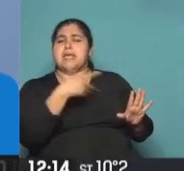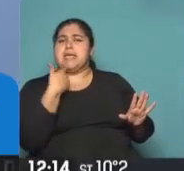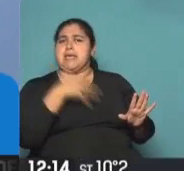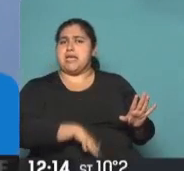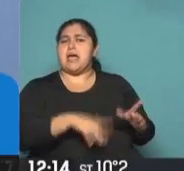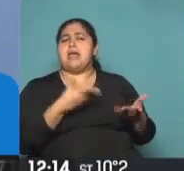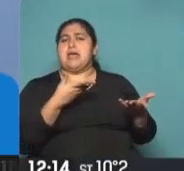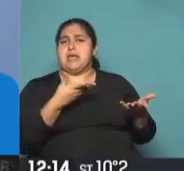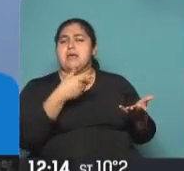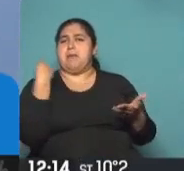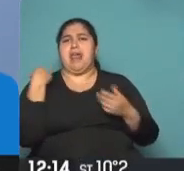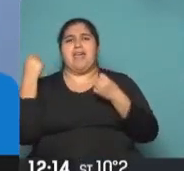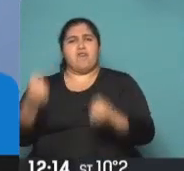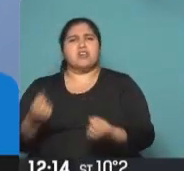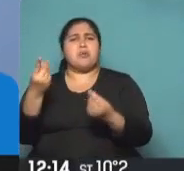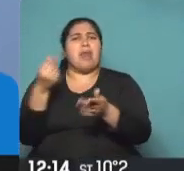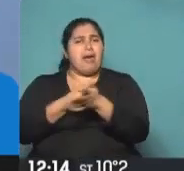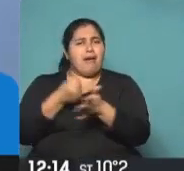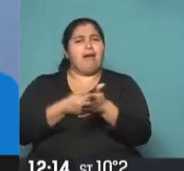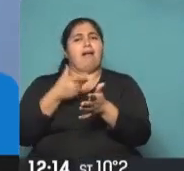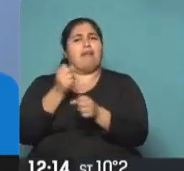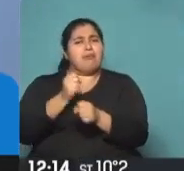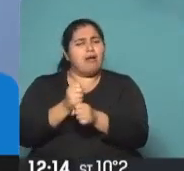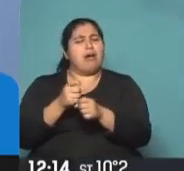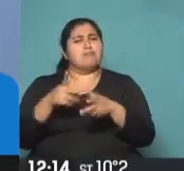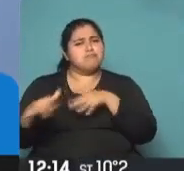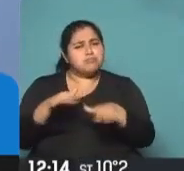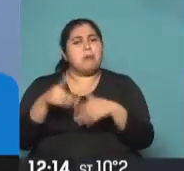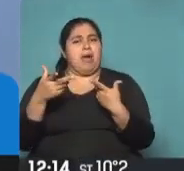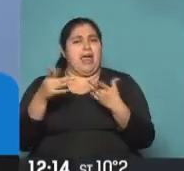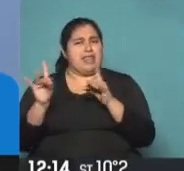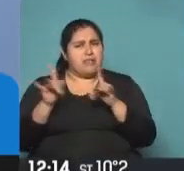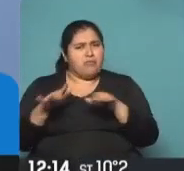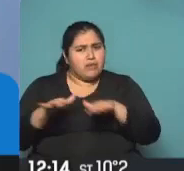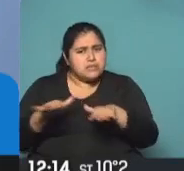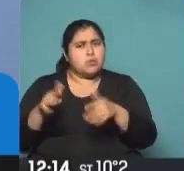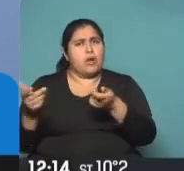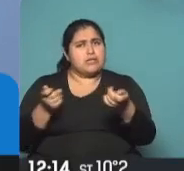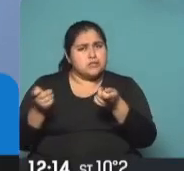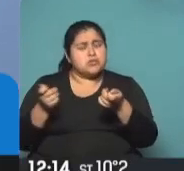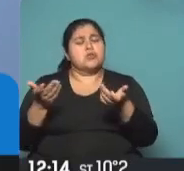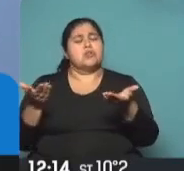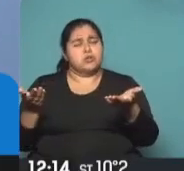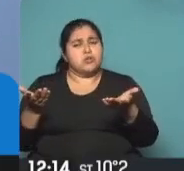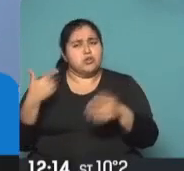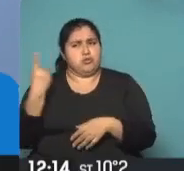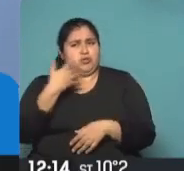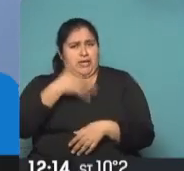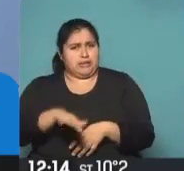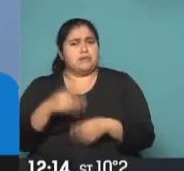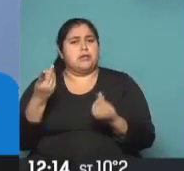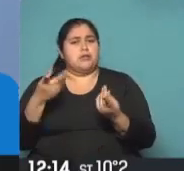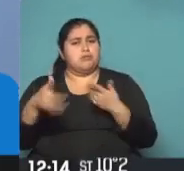esfuerzo a todos los argentinos para paliar la dificultad de la situación y también entendiendo que esta